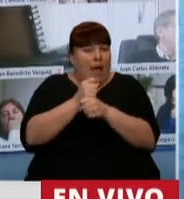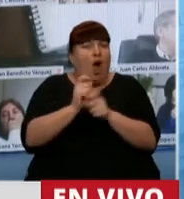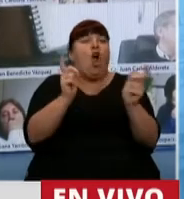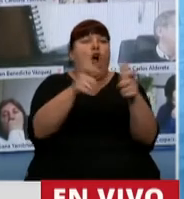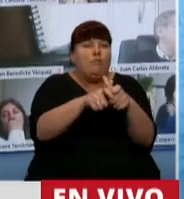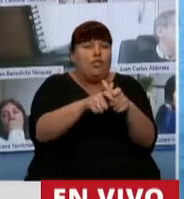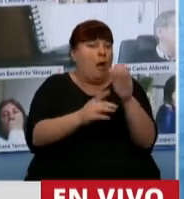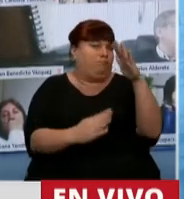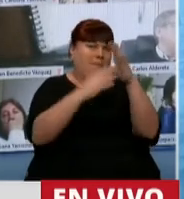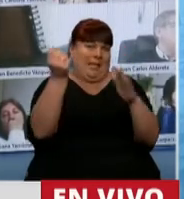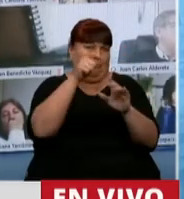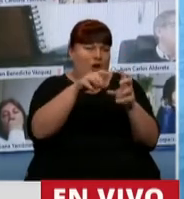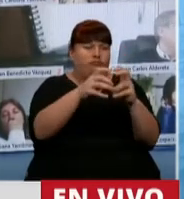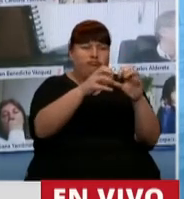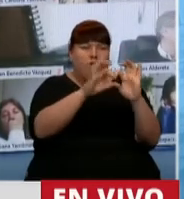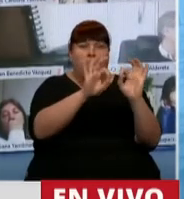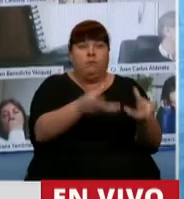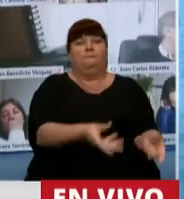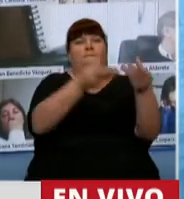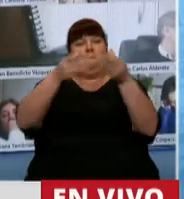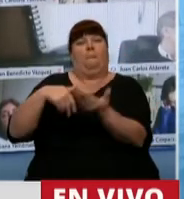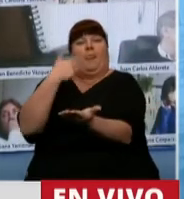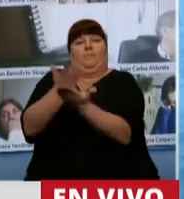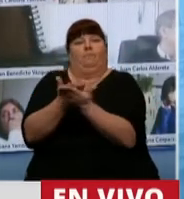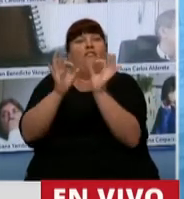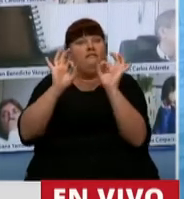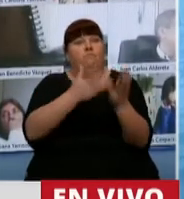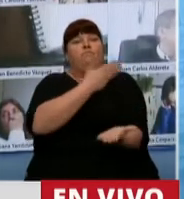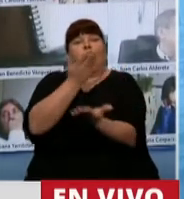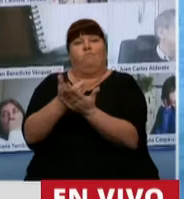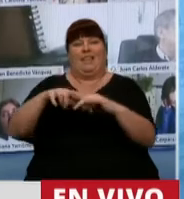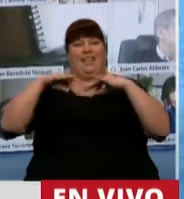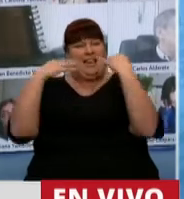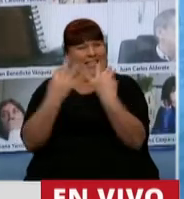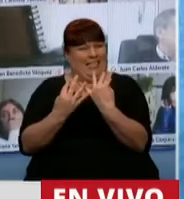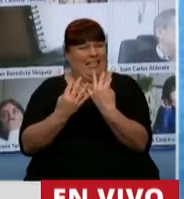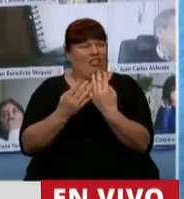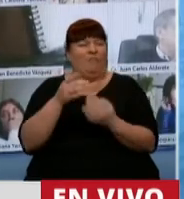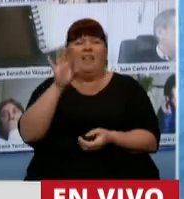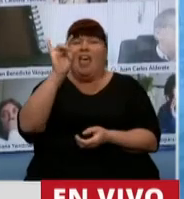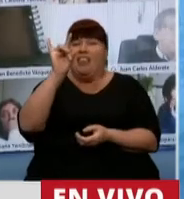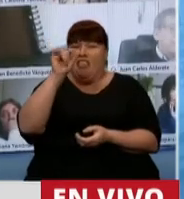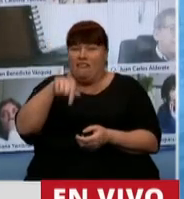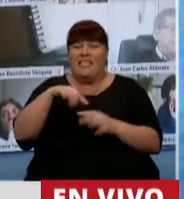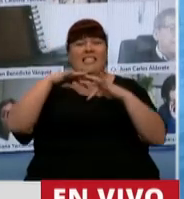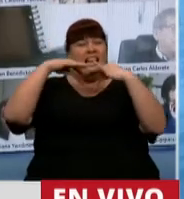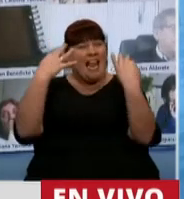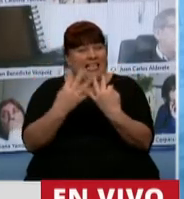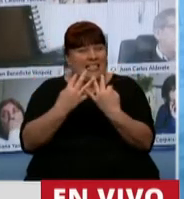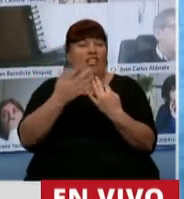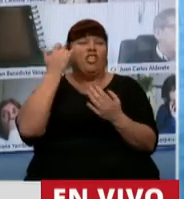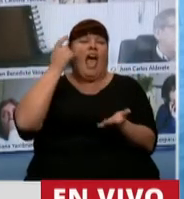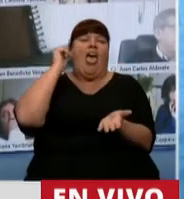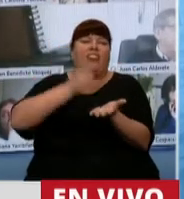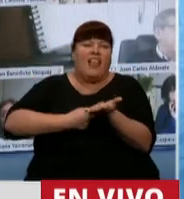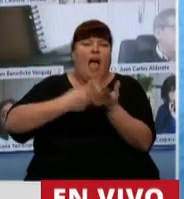comisiones como parte fundamental y después traemos a este recinto y que es muy poco probable que en el recinto, después de